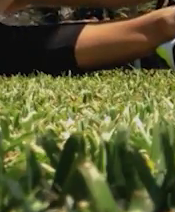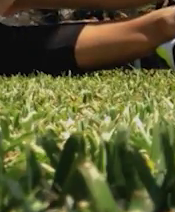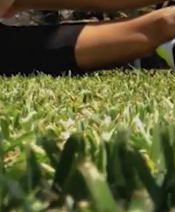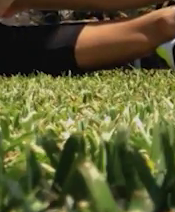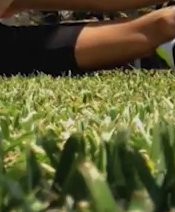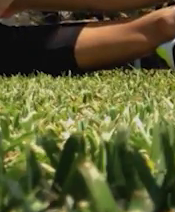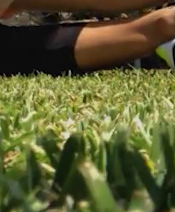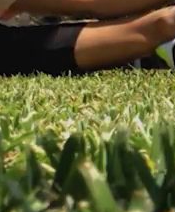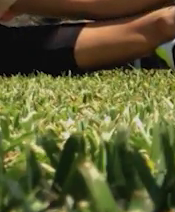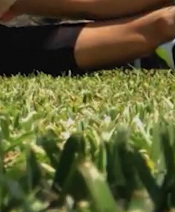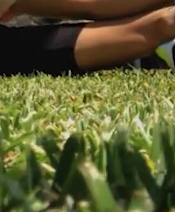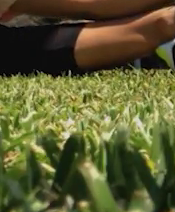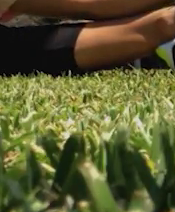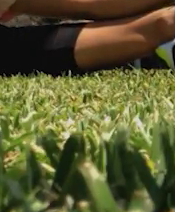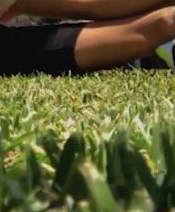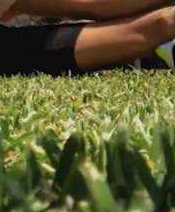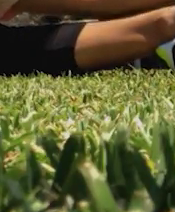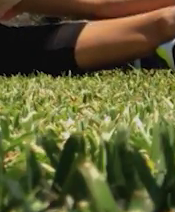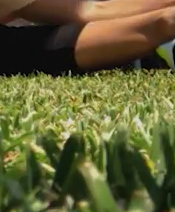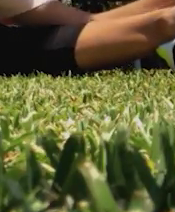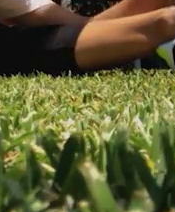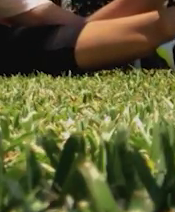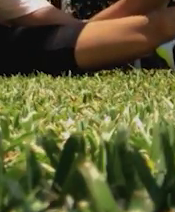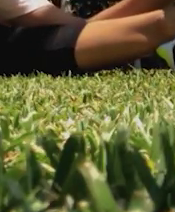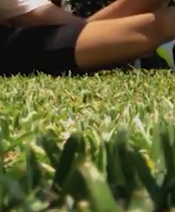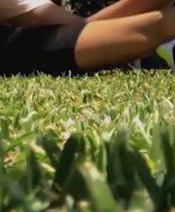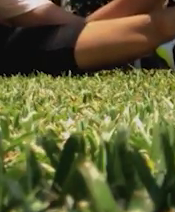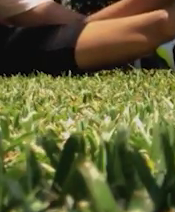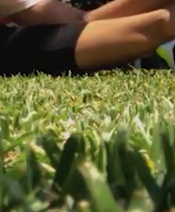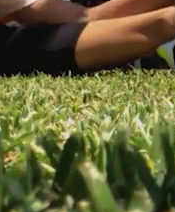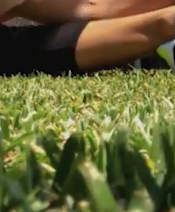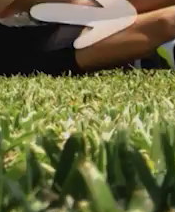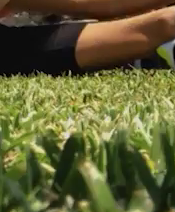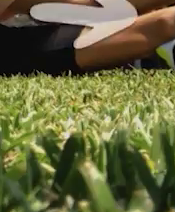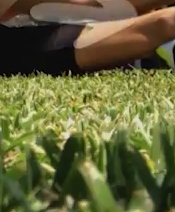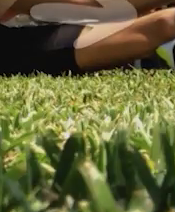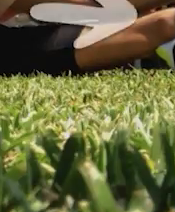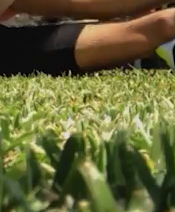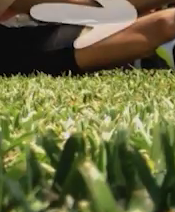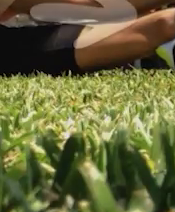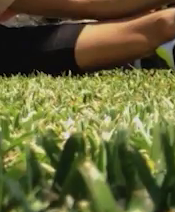Lo más que podamos. Hasta poder tocar nuestro pie.